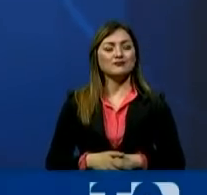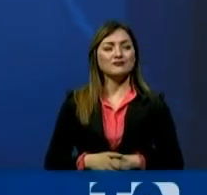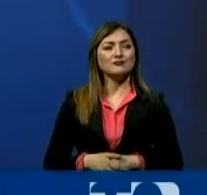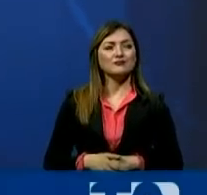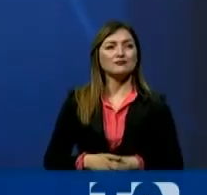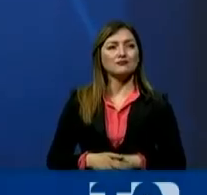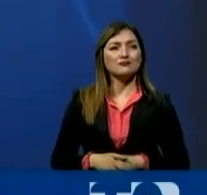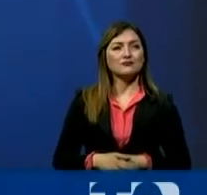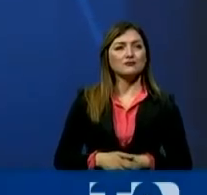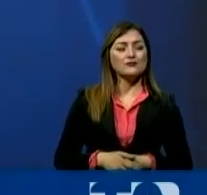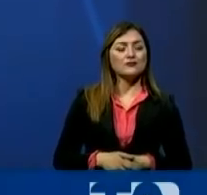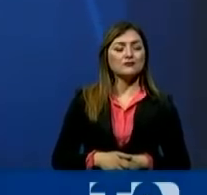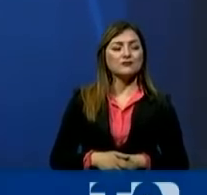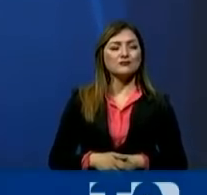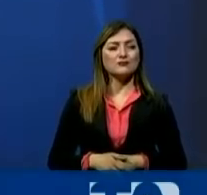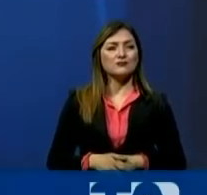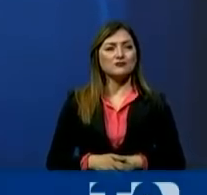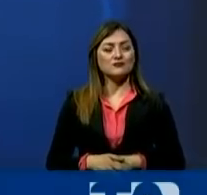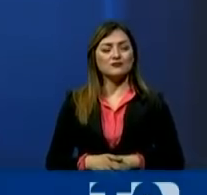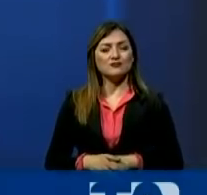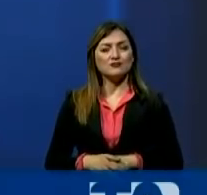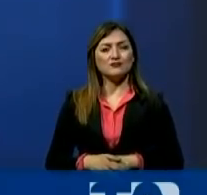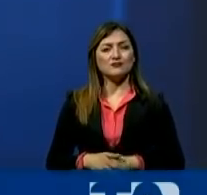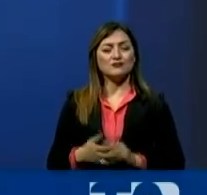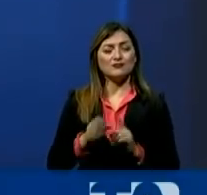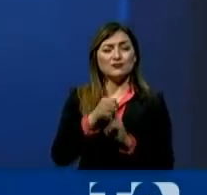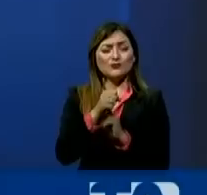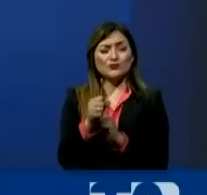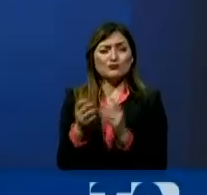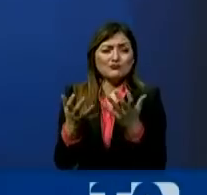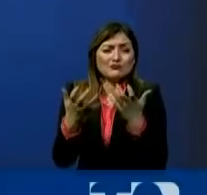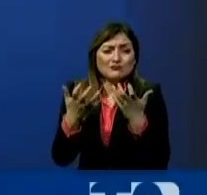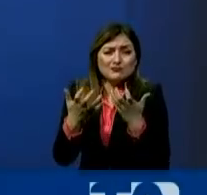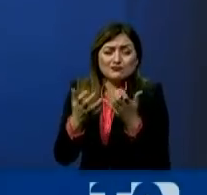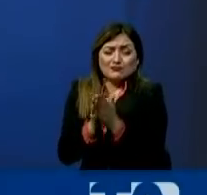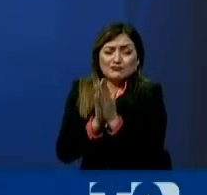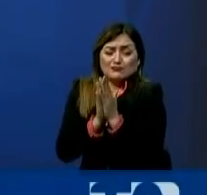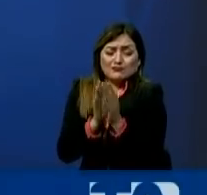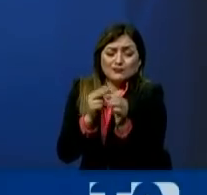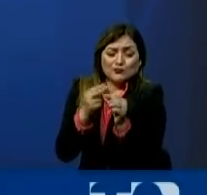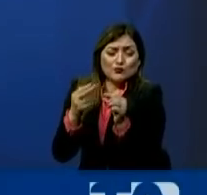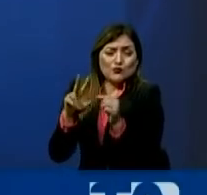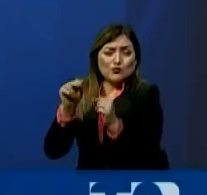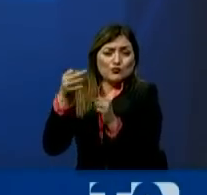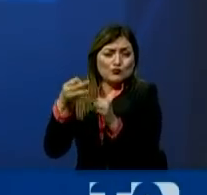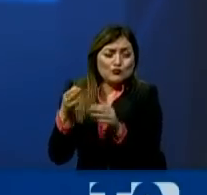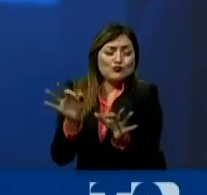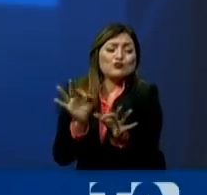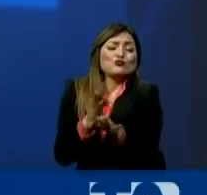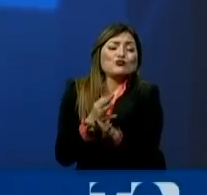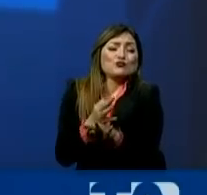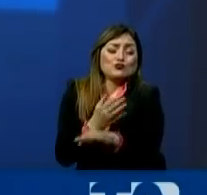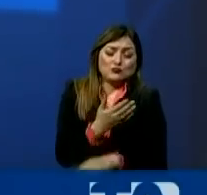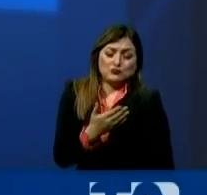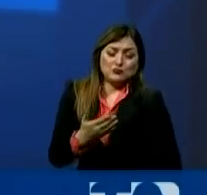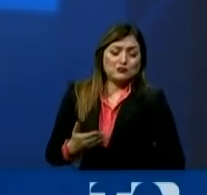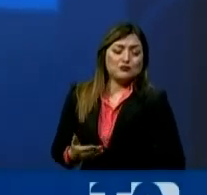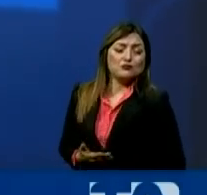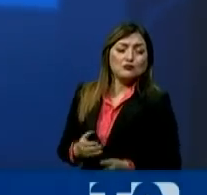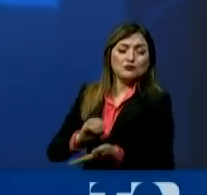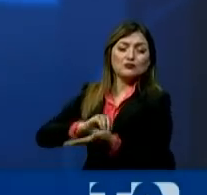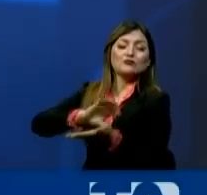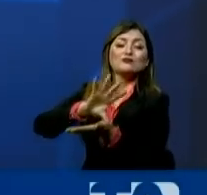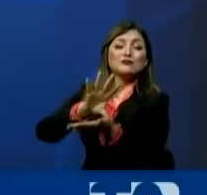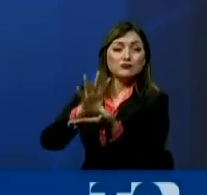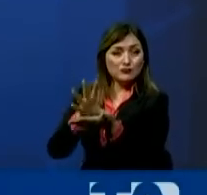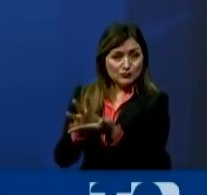si hay esa situación de que quieren pedir mi renuncia por incumplimientos. Como presidenta de la